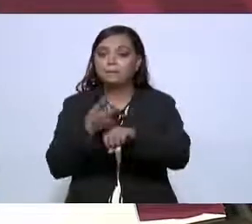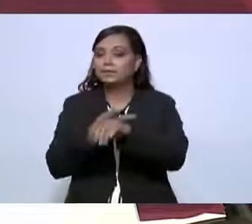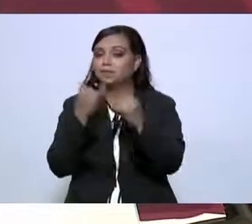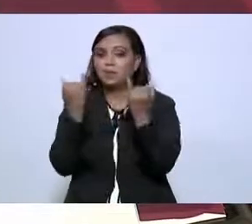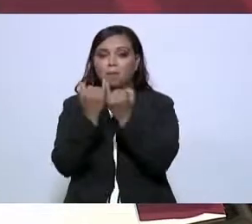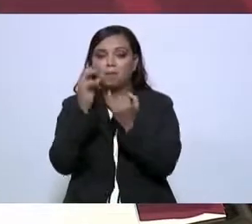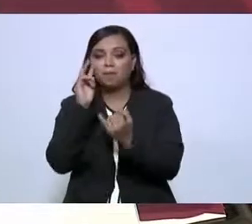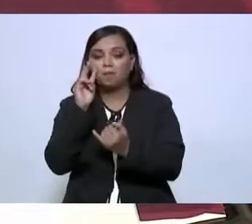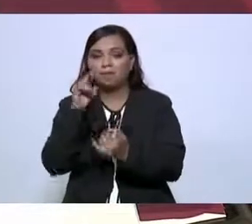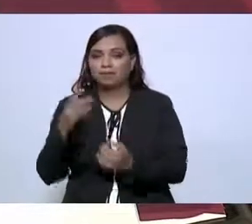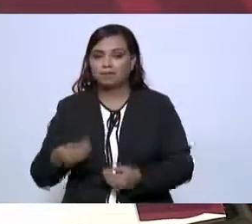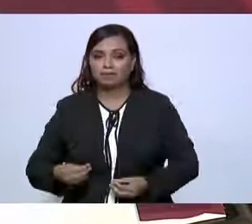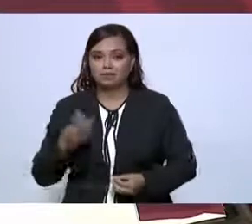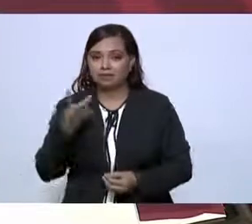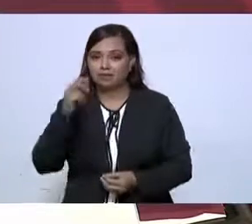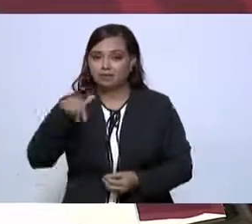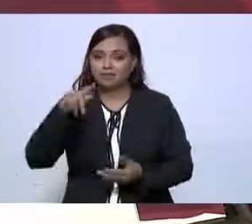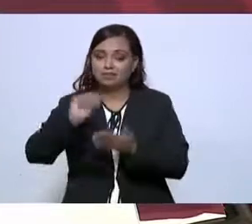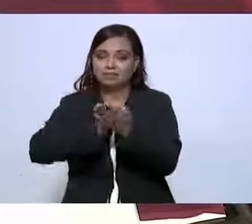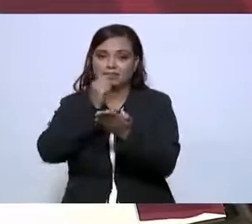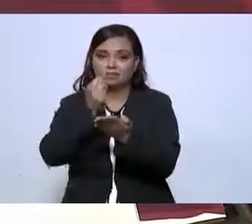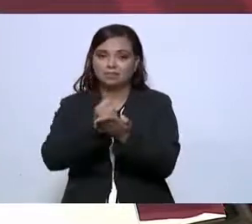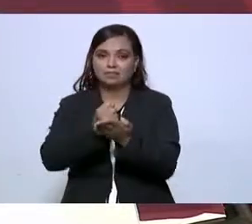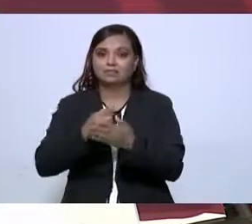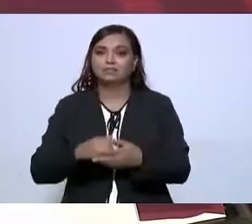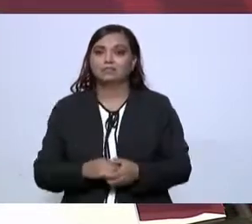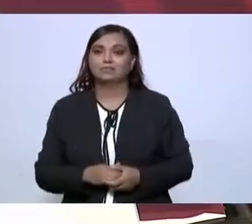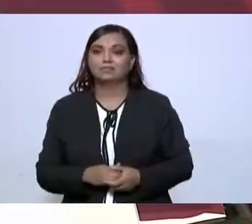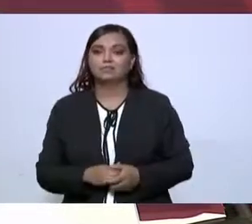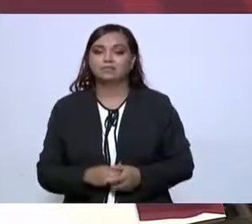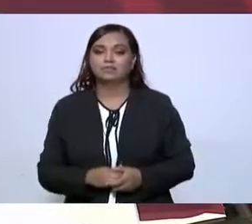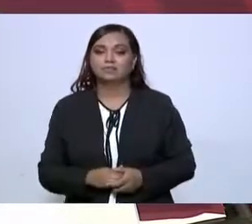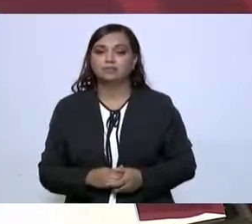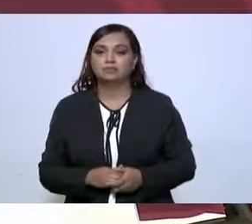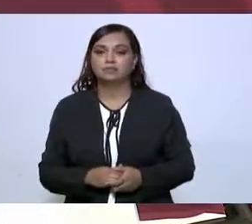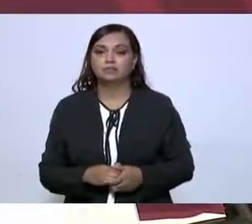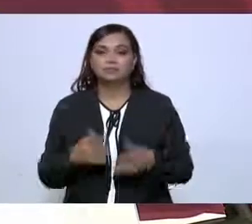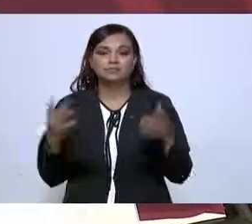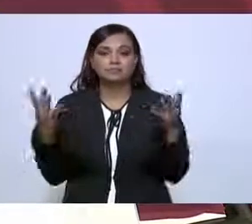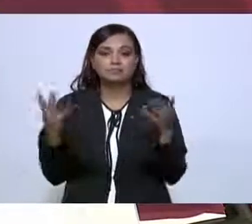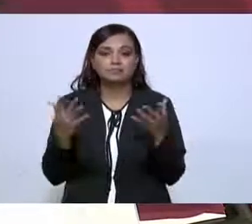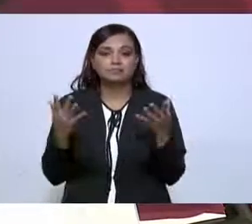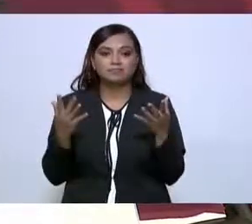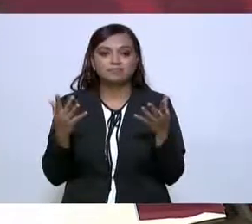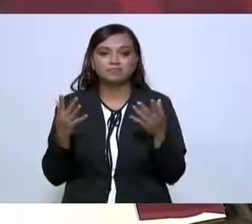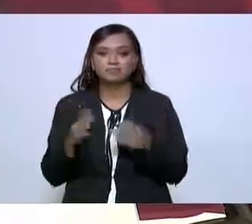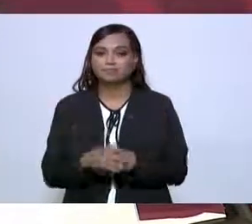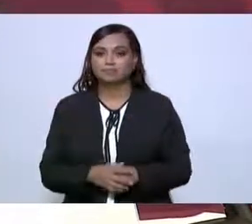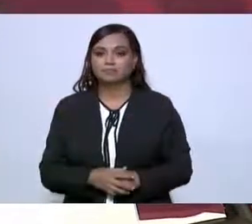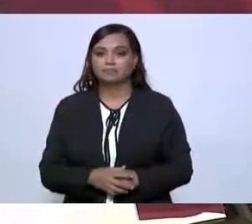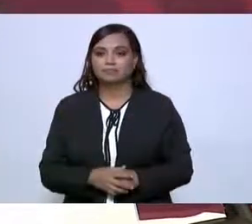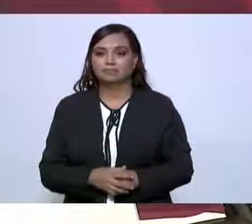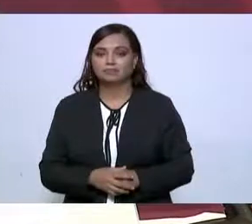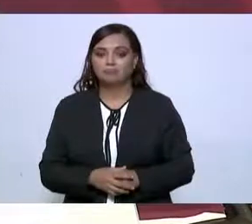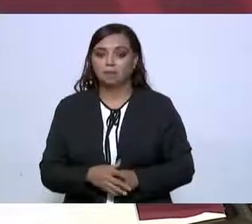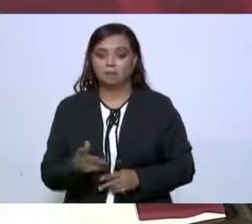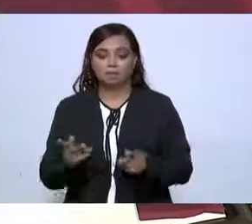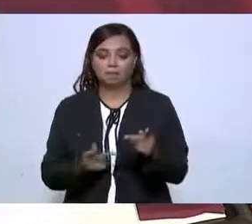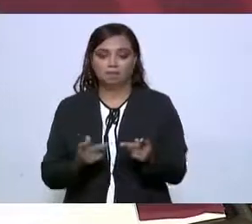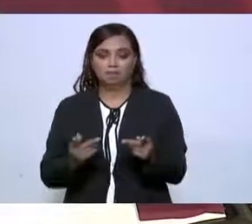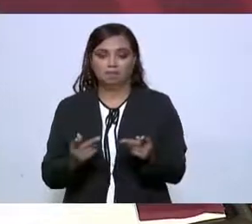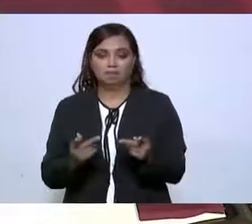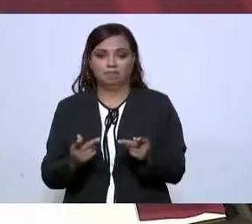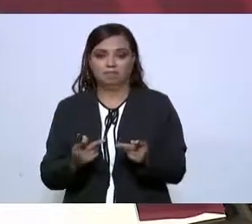aquí, en Tamaulipas. Fue una actuación heroica del